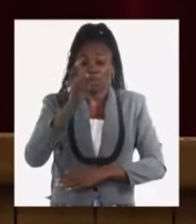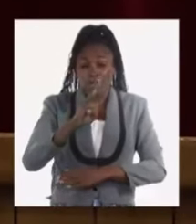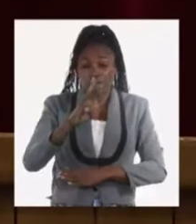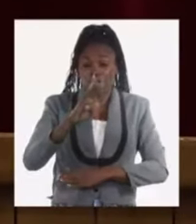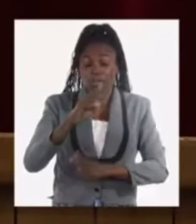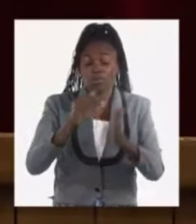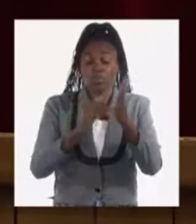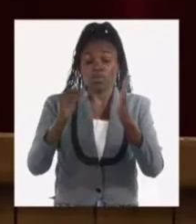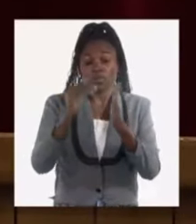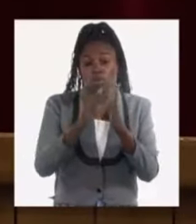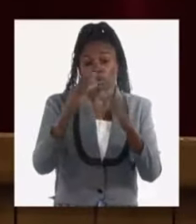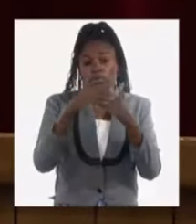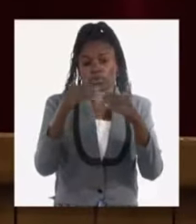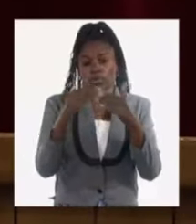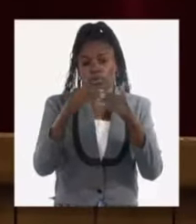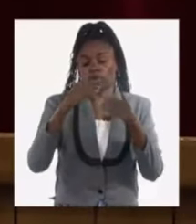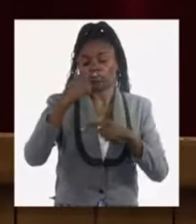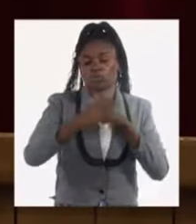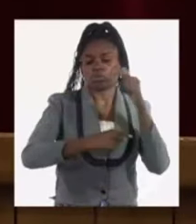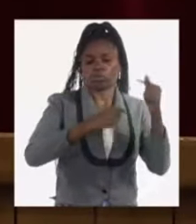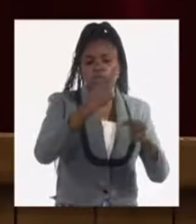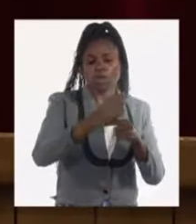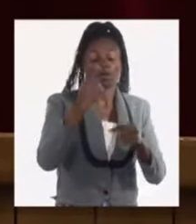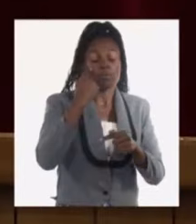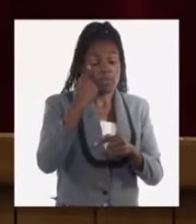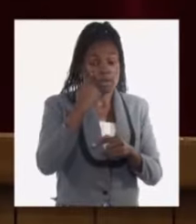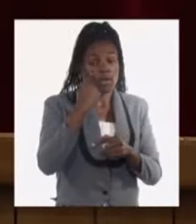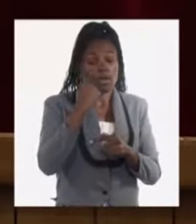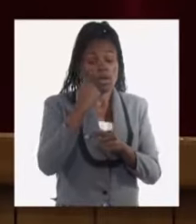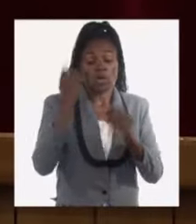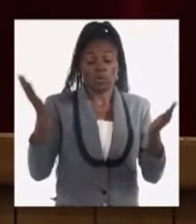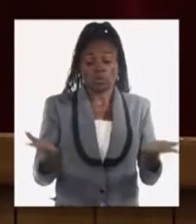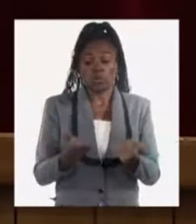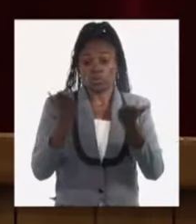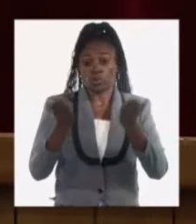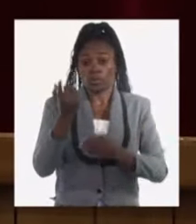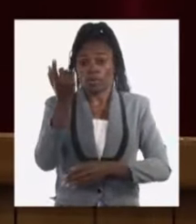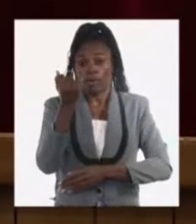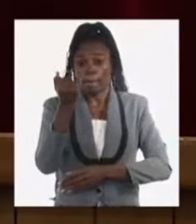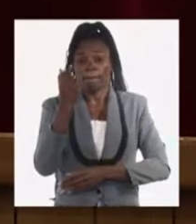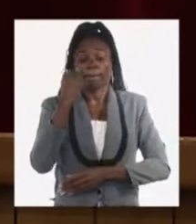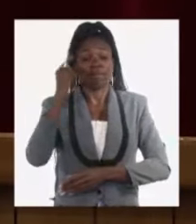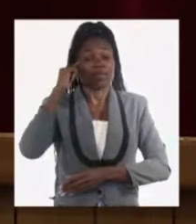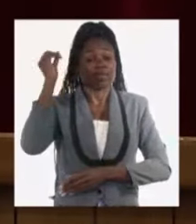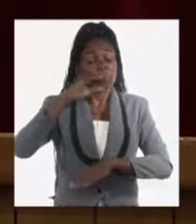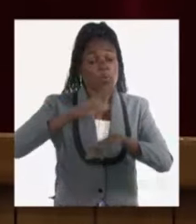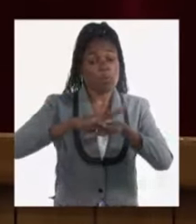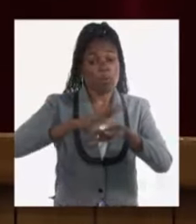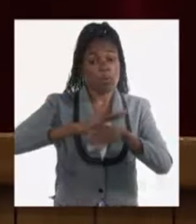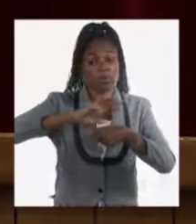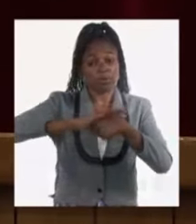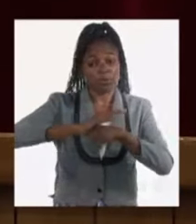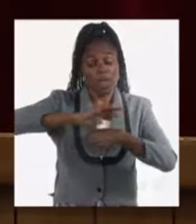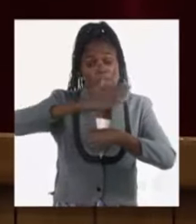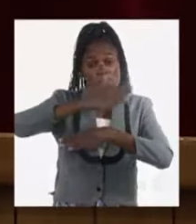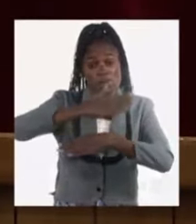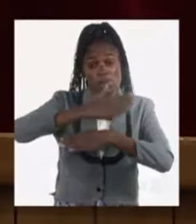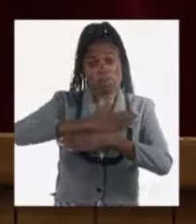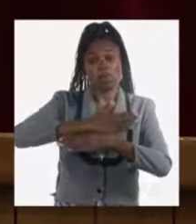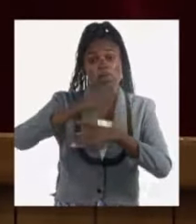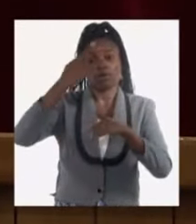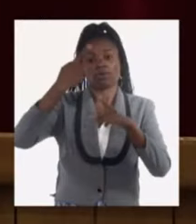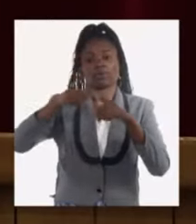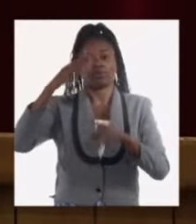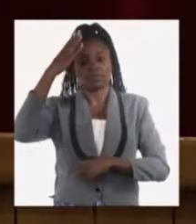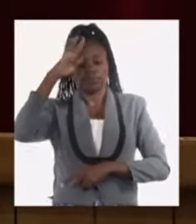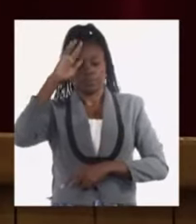O hay que tomar en cuenta en el desempeño de la economía el impacto del recruyecido y cruel bloqueo que se mantiene contra